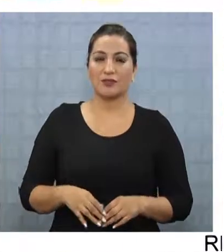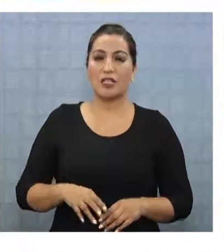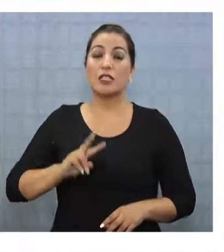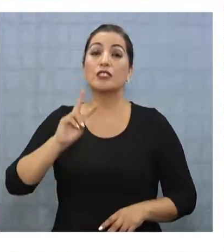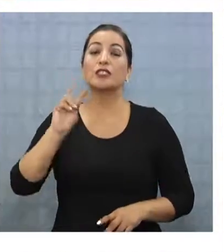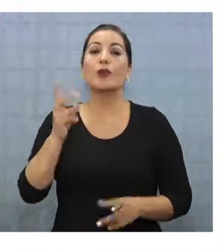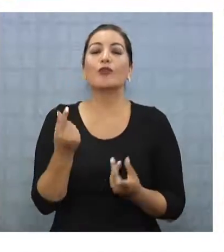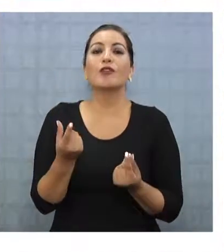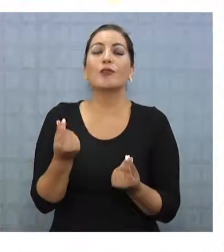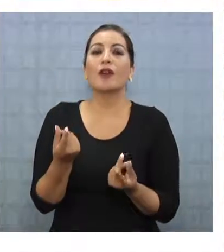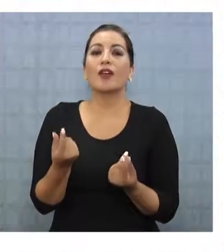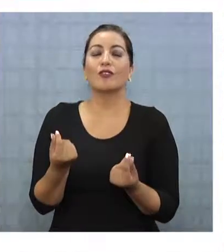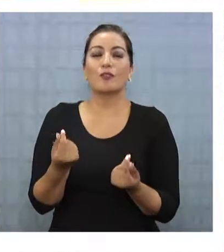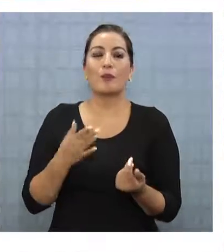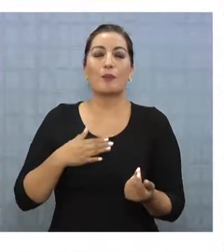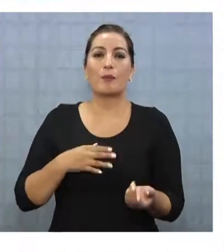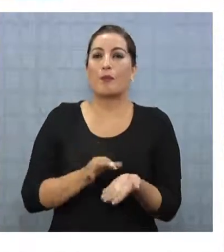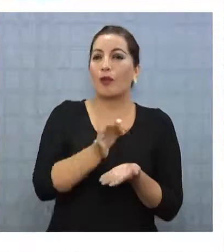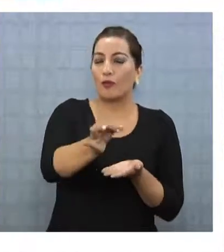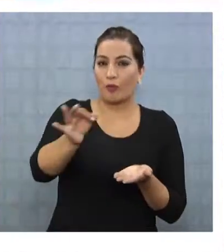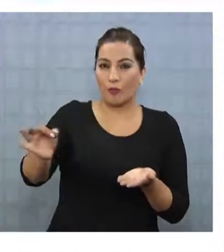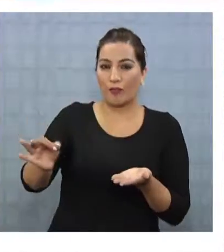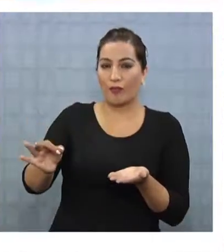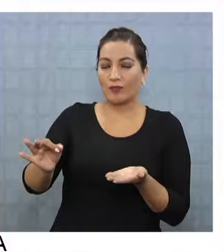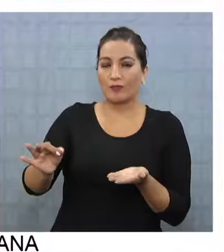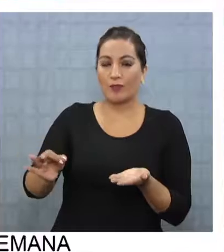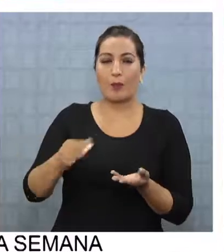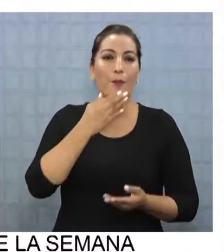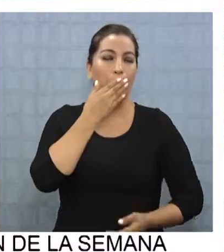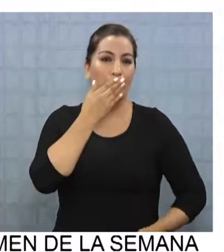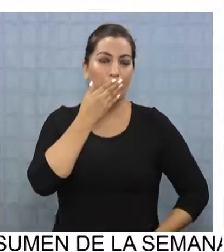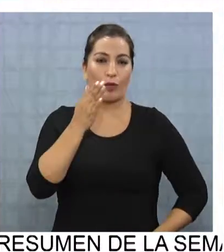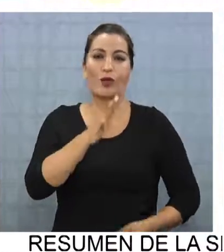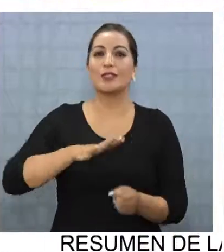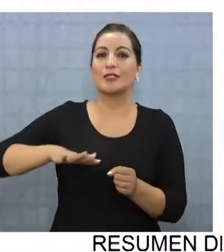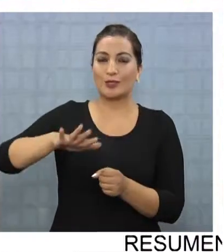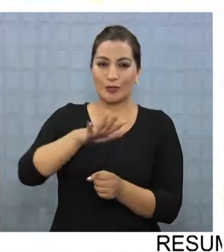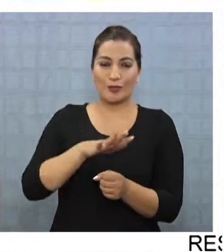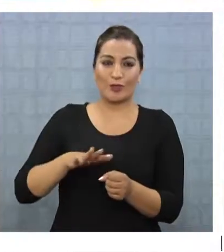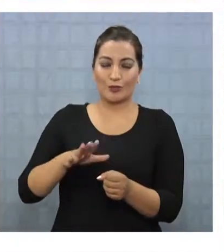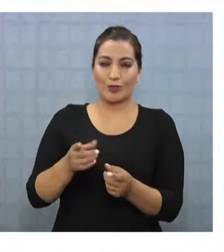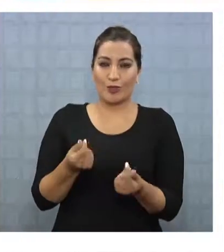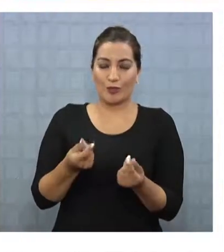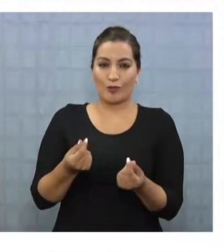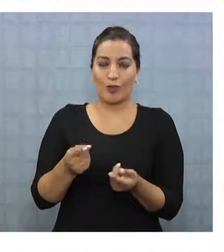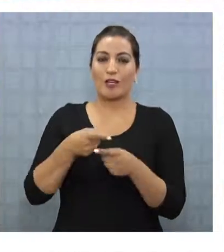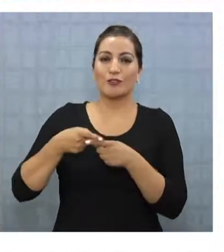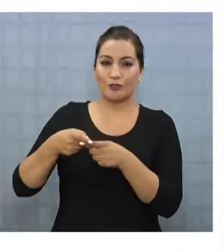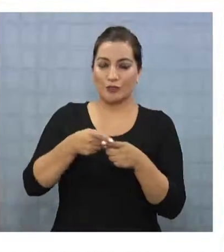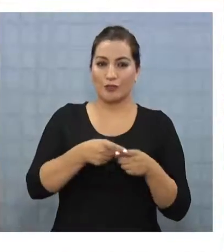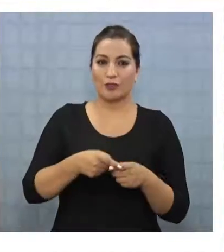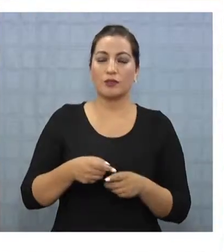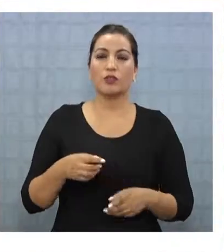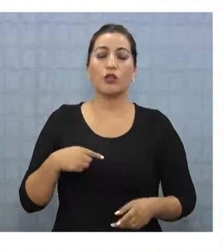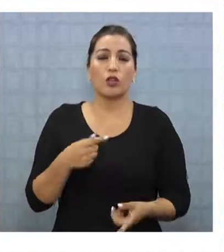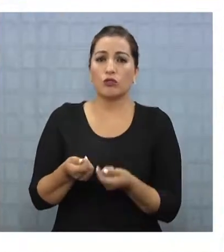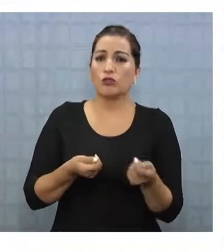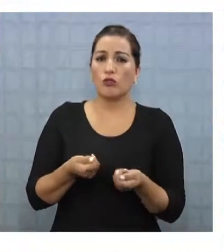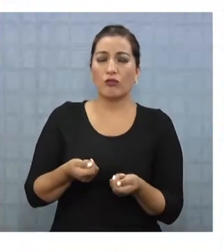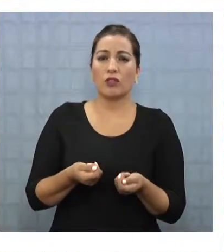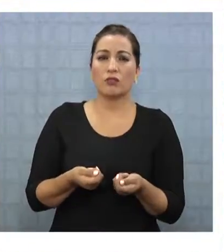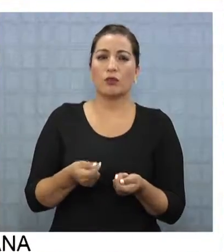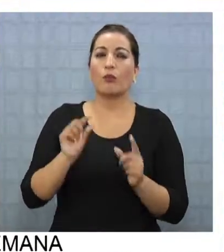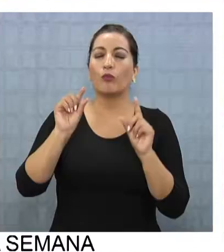y sería una segunda entrada económica para nuestros pueblos rurales y así tener una mejor situación económica y social. La producción de